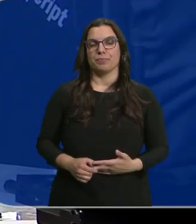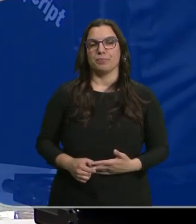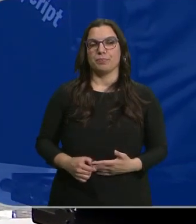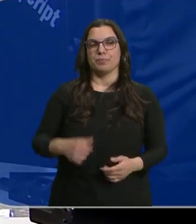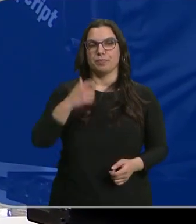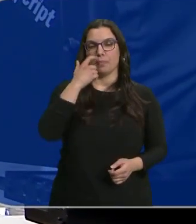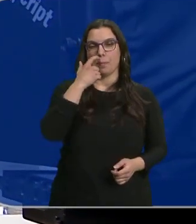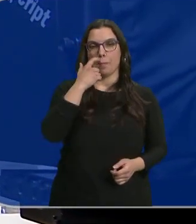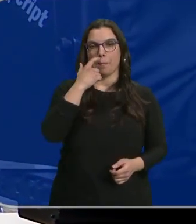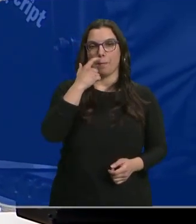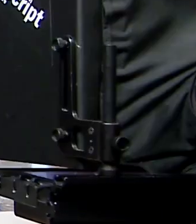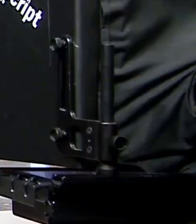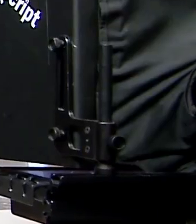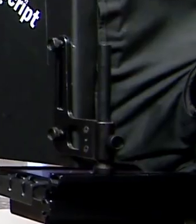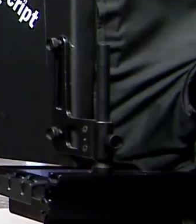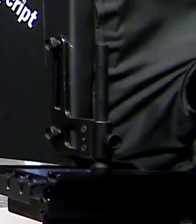Subtítulos enrisa.